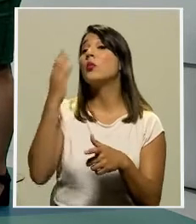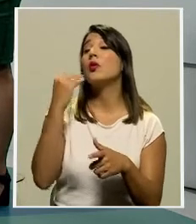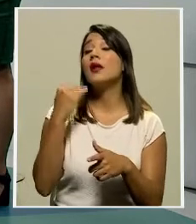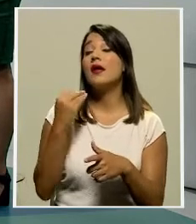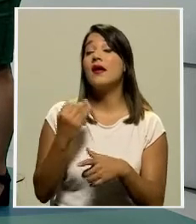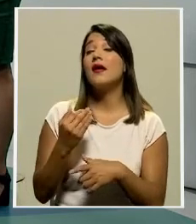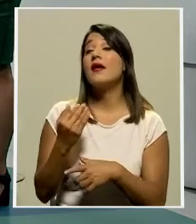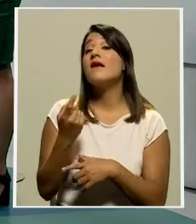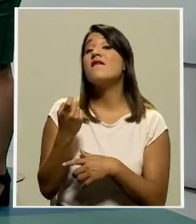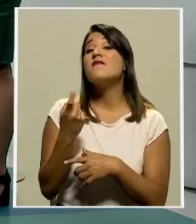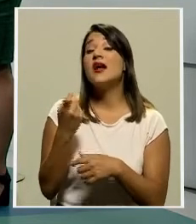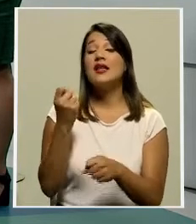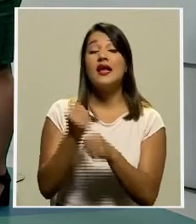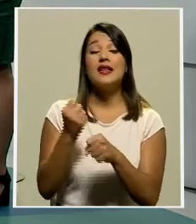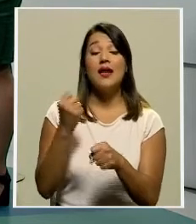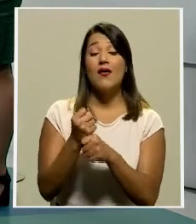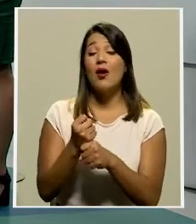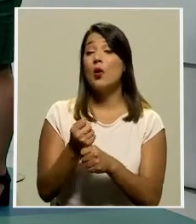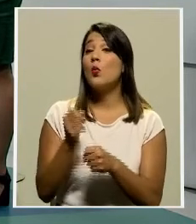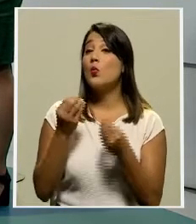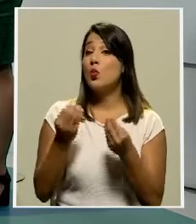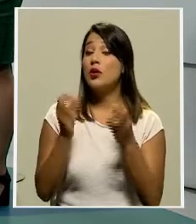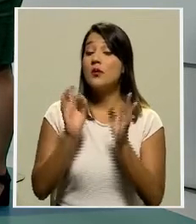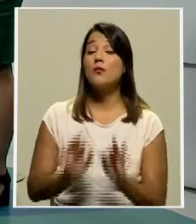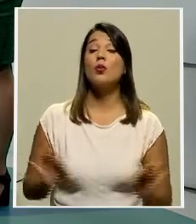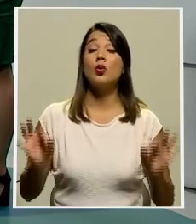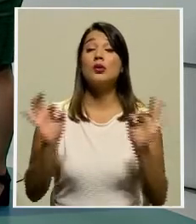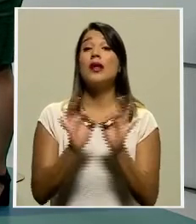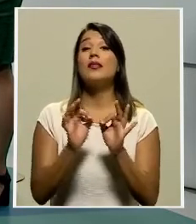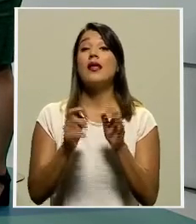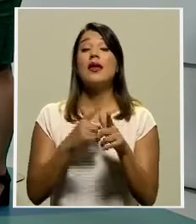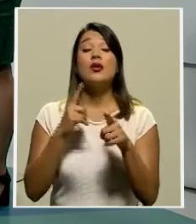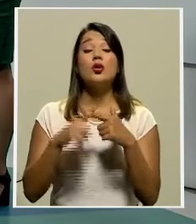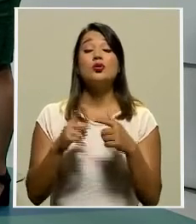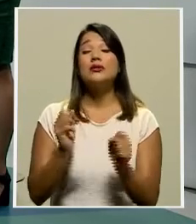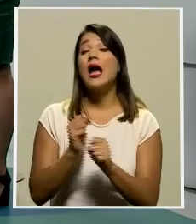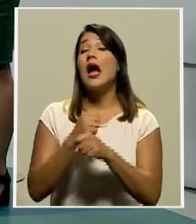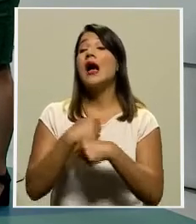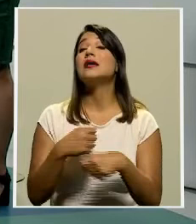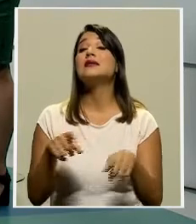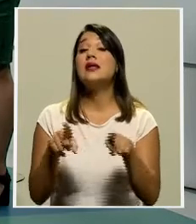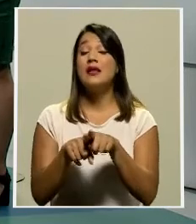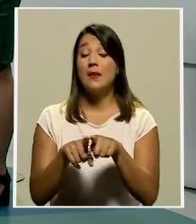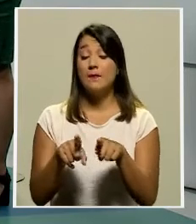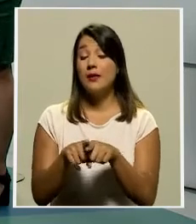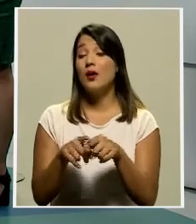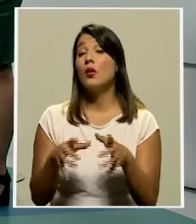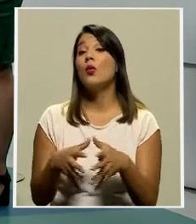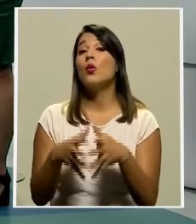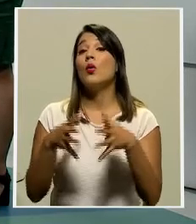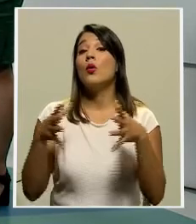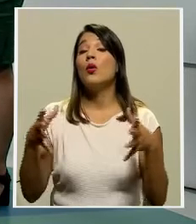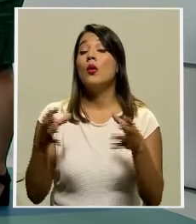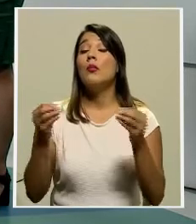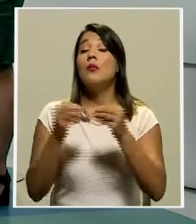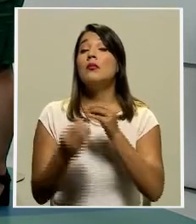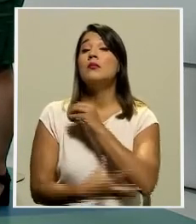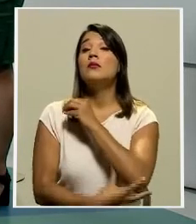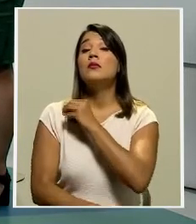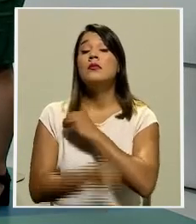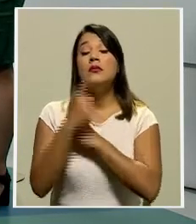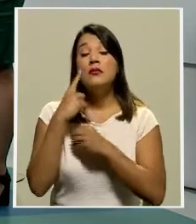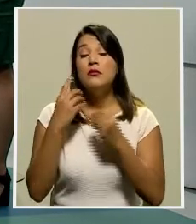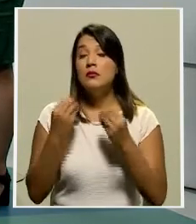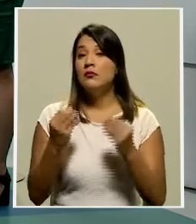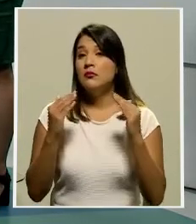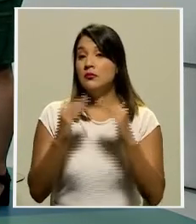es muy importante y provoca un incremento también de la pobreza en miles de hogares.